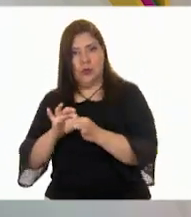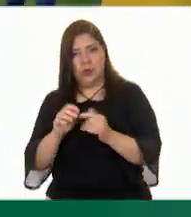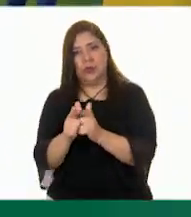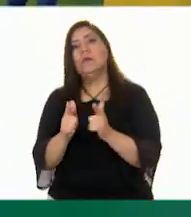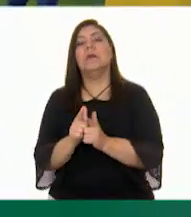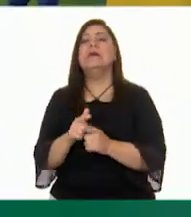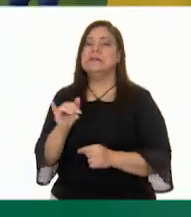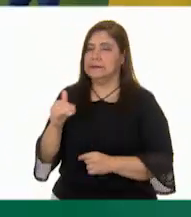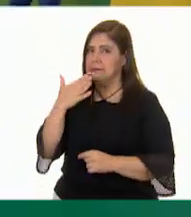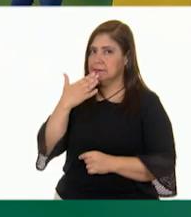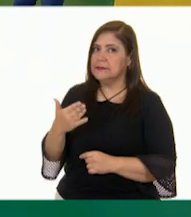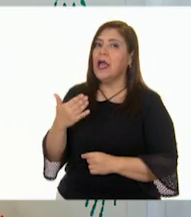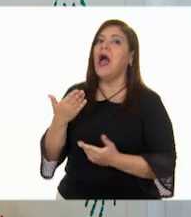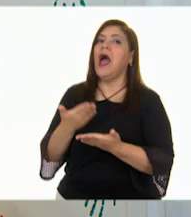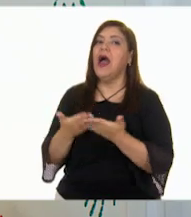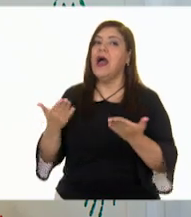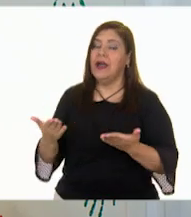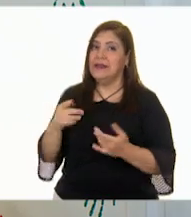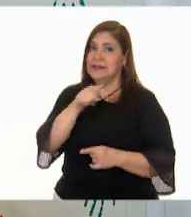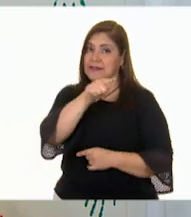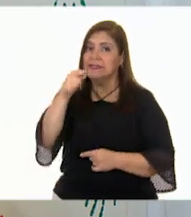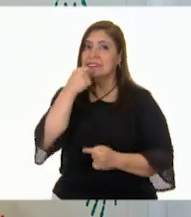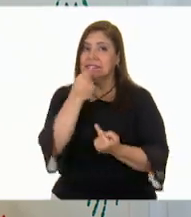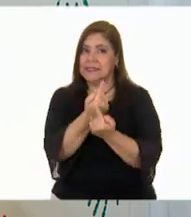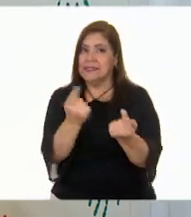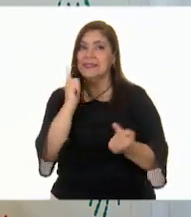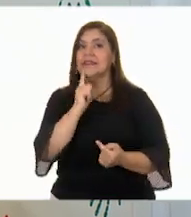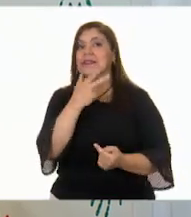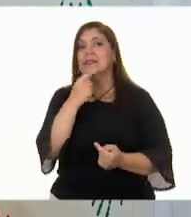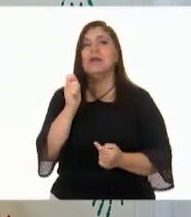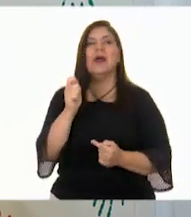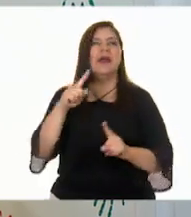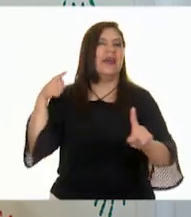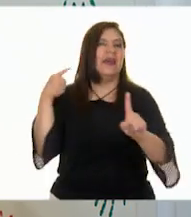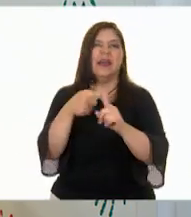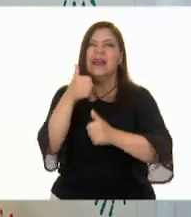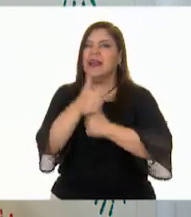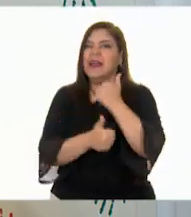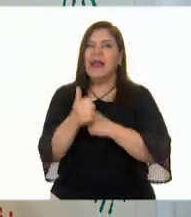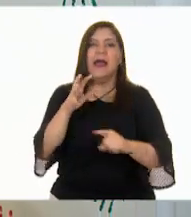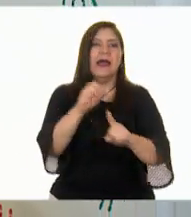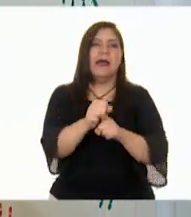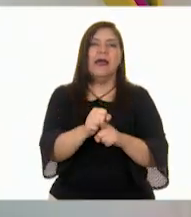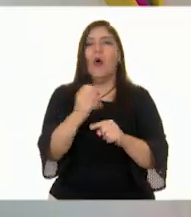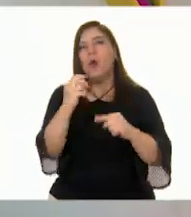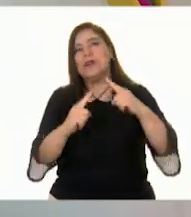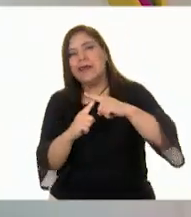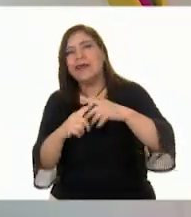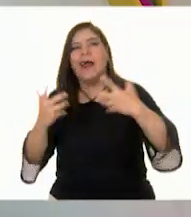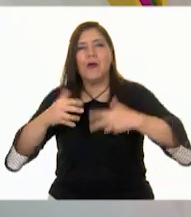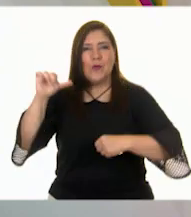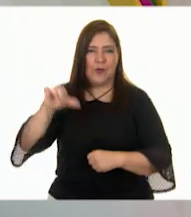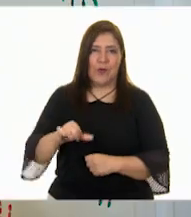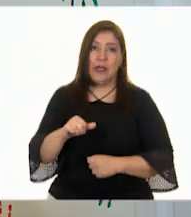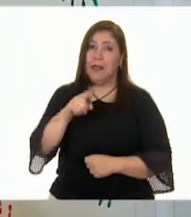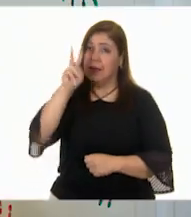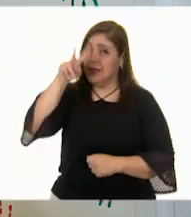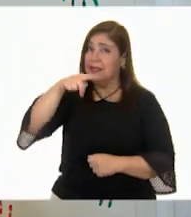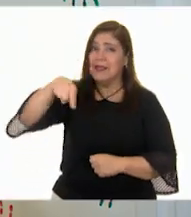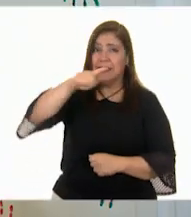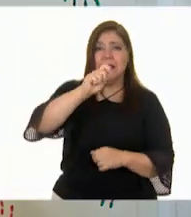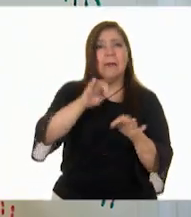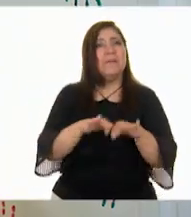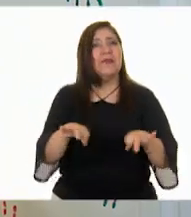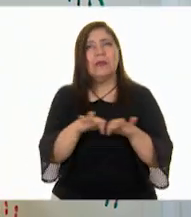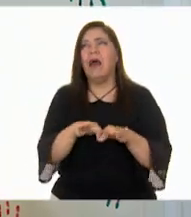¿Qué te parece si ahora les decimos a los niños y las niñas cuál es el reto de la clase de hoy? ¡Ah, excelente! Es muy importante que